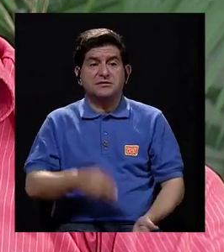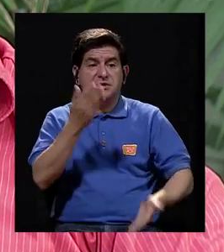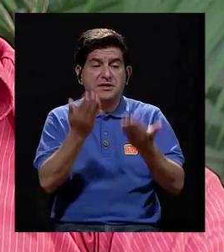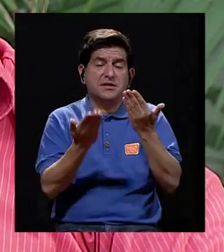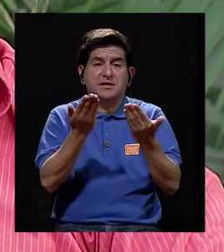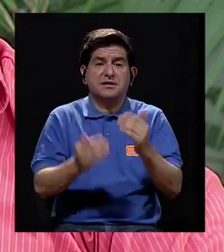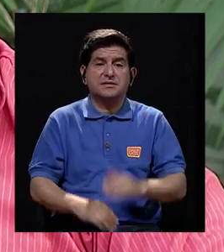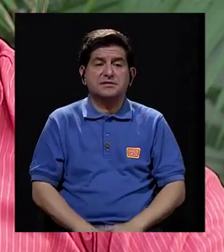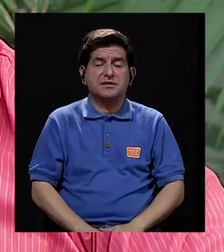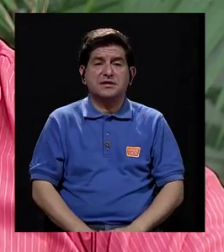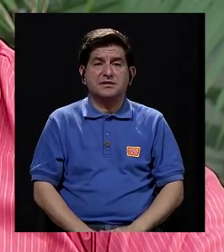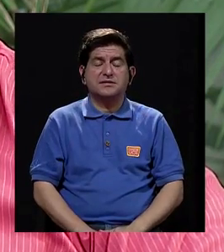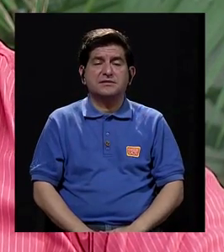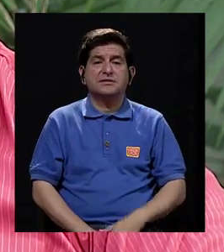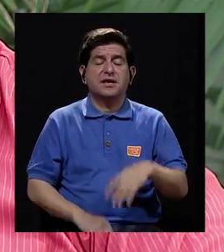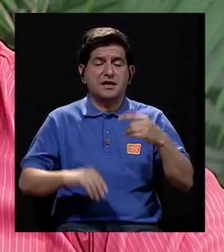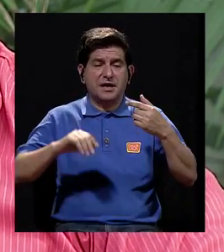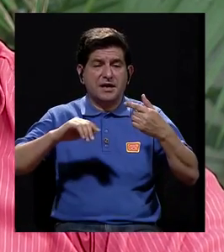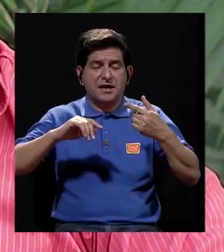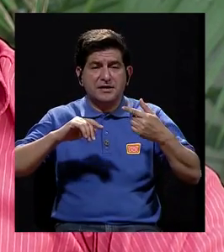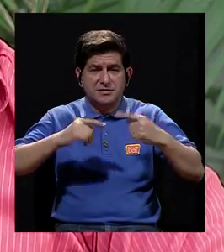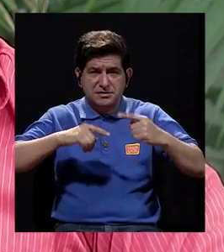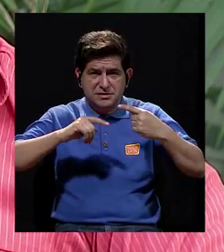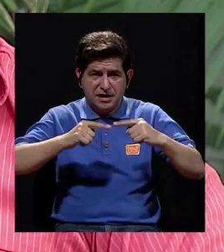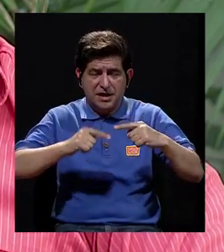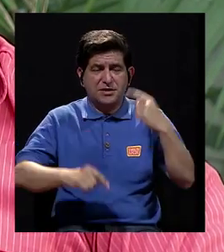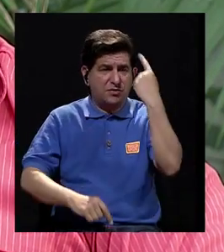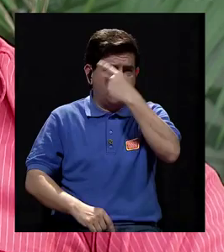que es dolor de cabeza en diadema.